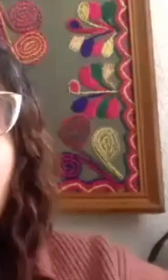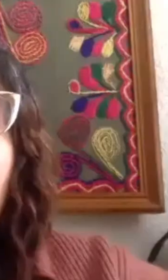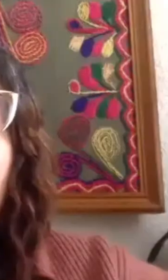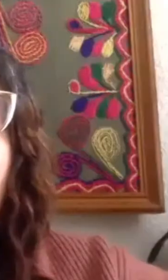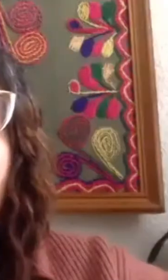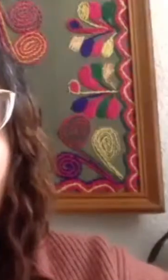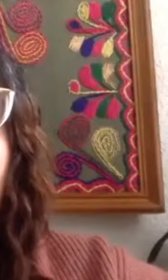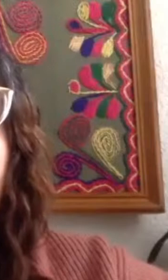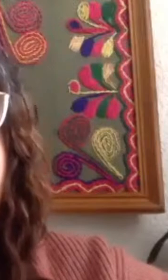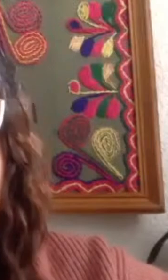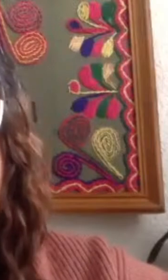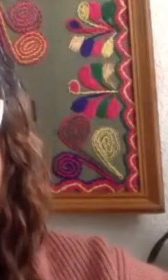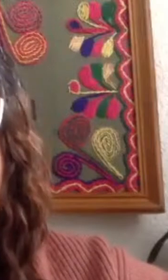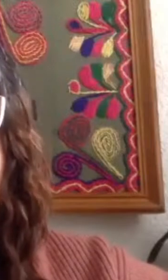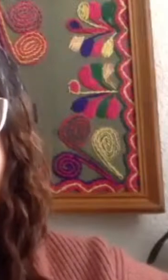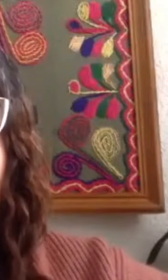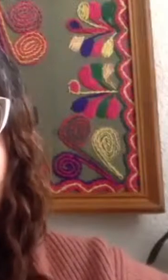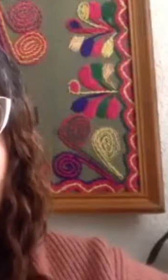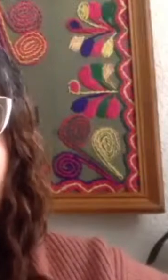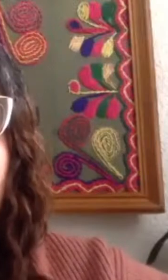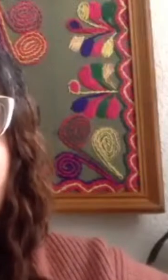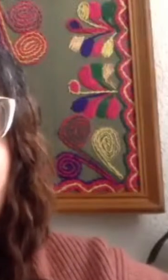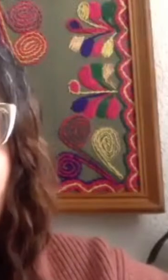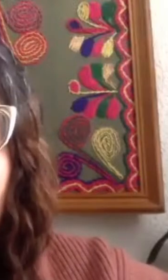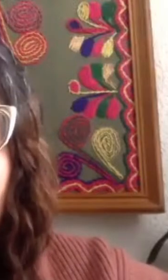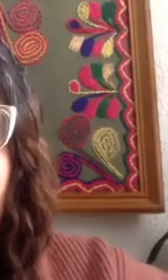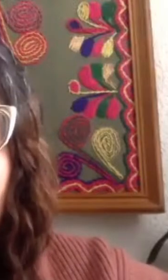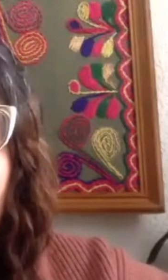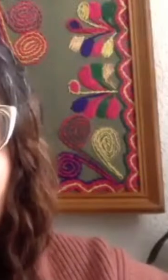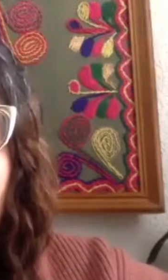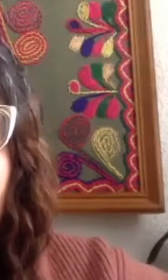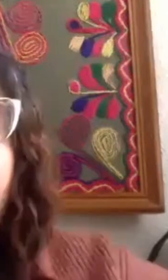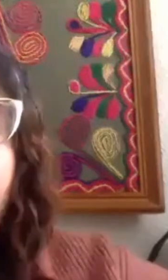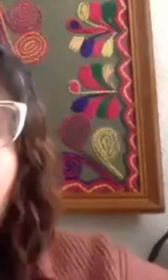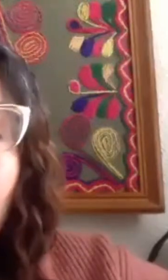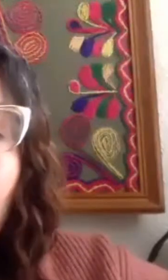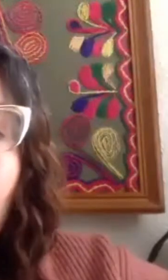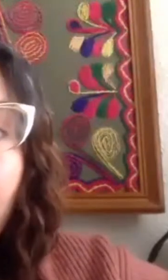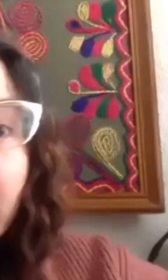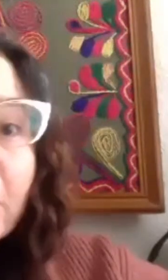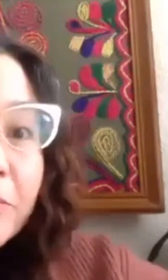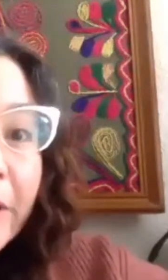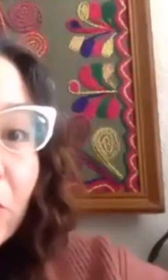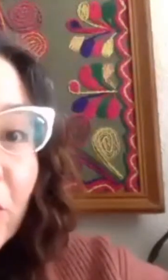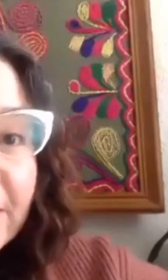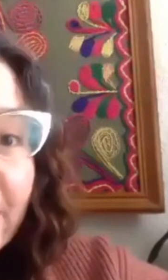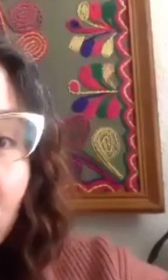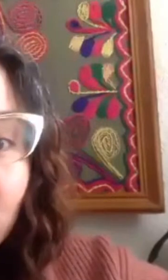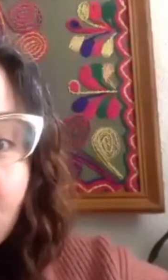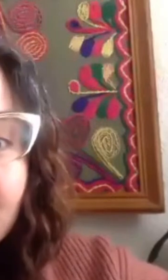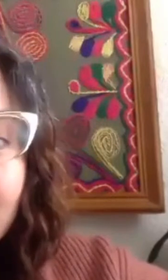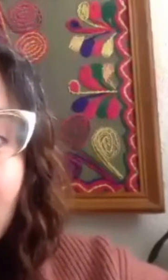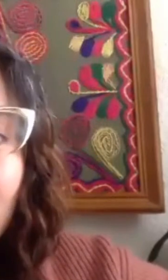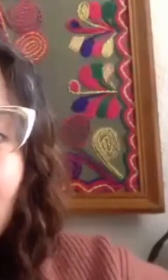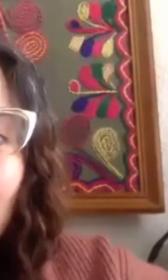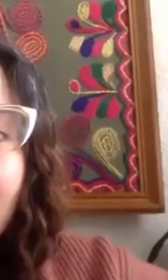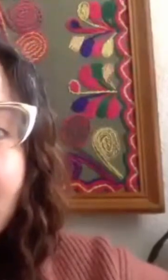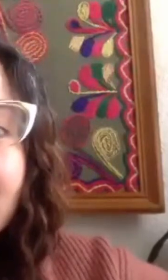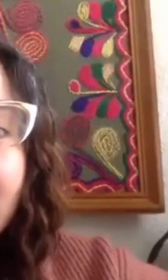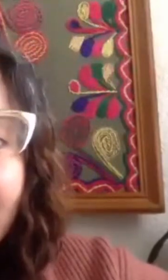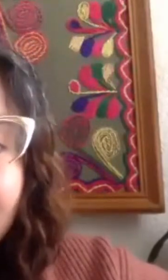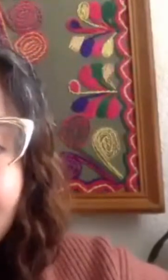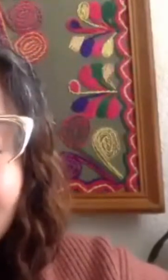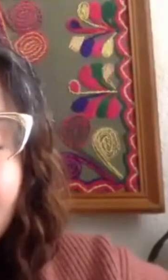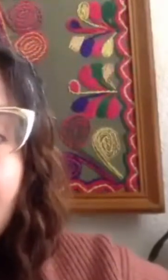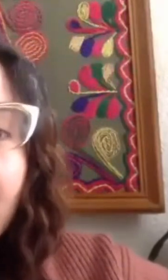una mujer. Mis pronombres son femeninos. Tengo el pelo rizado. Soy de